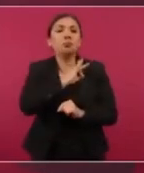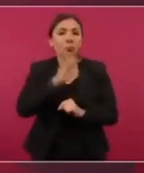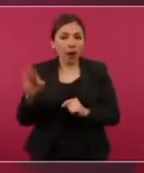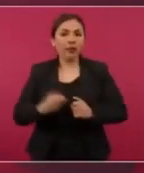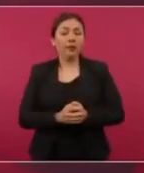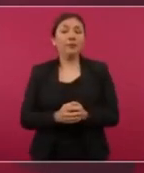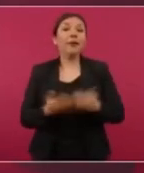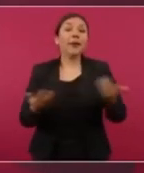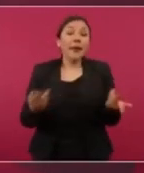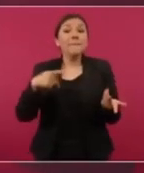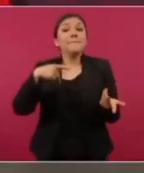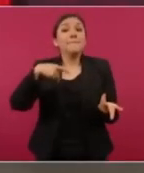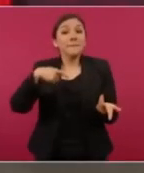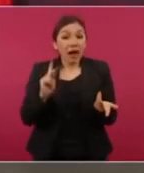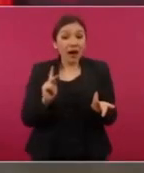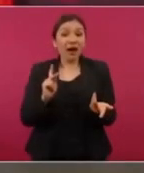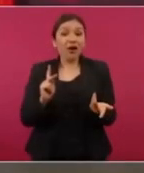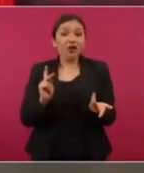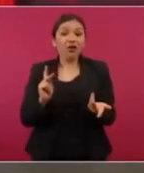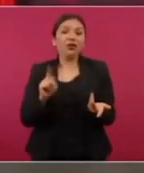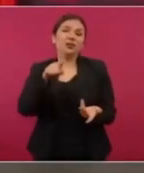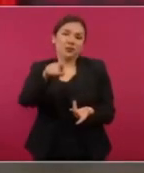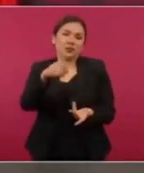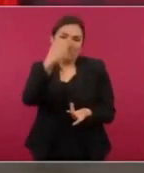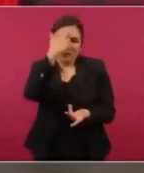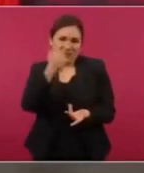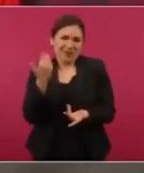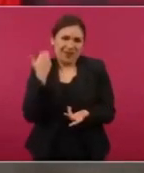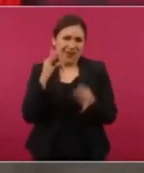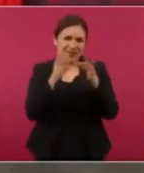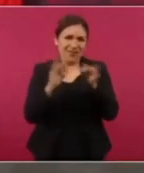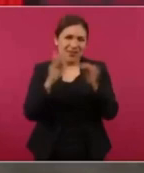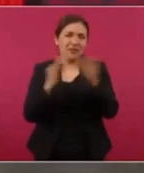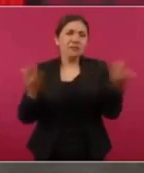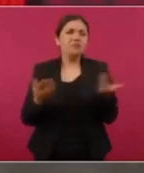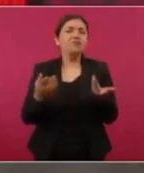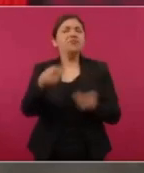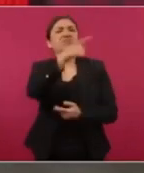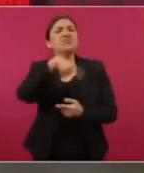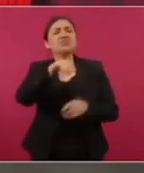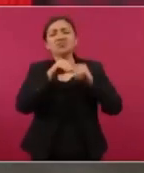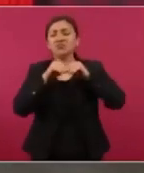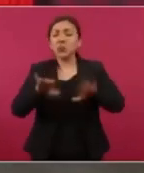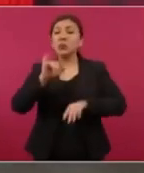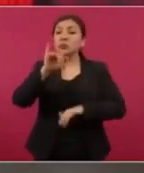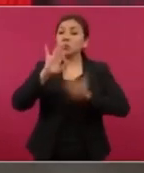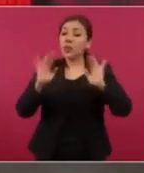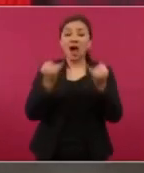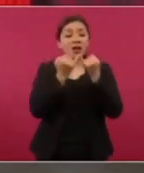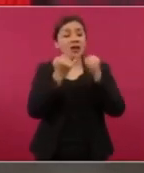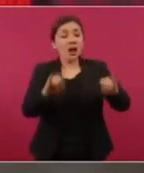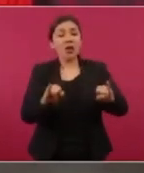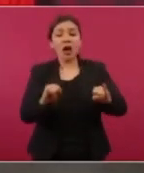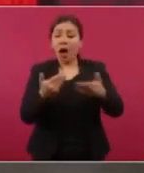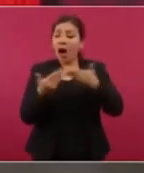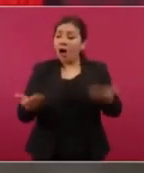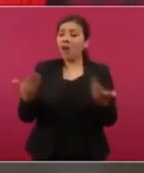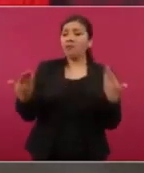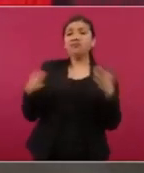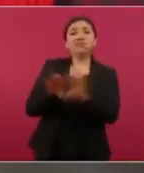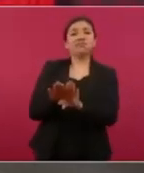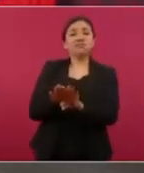Sin embargo, como tú lo mencionas, se inauguró y está cerrada.